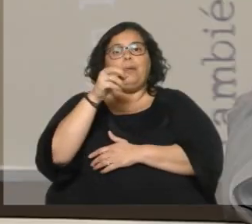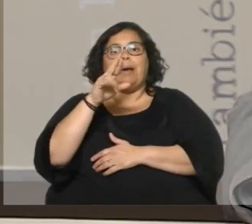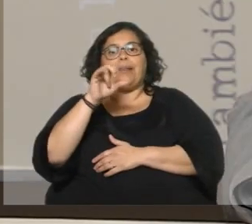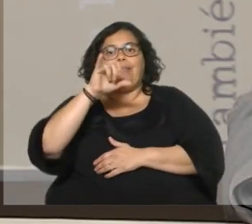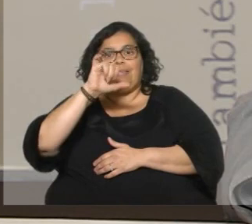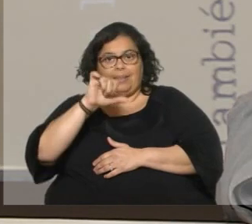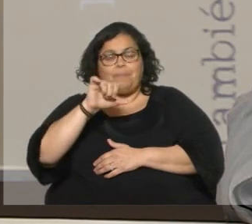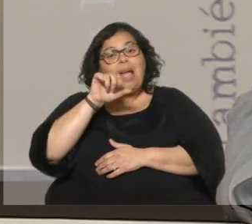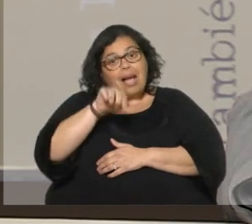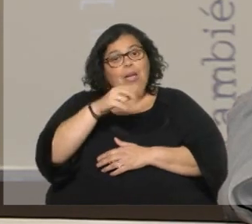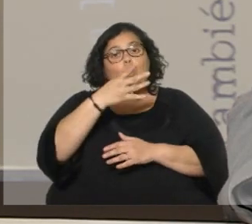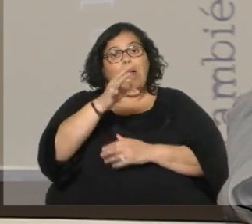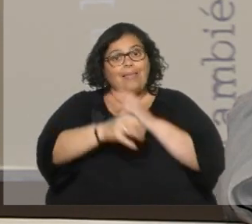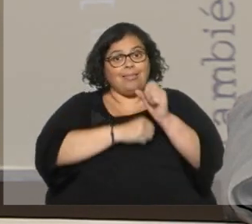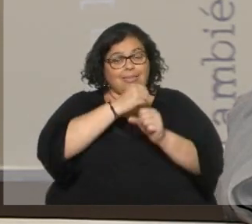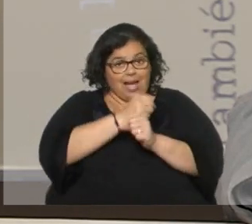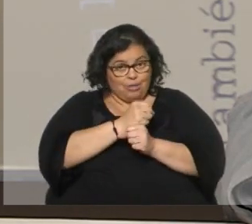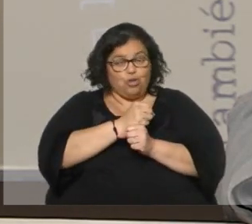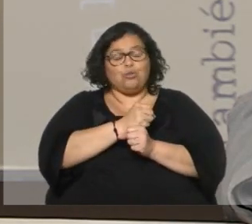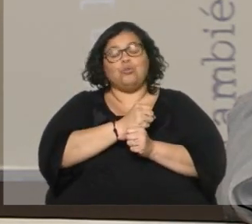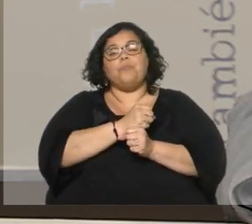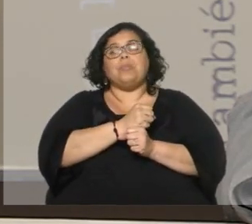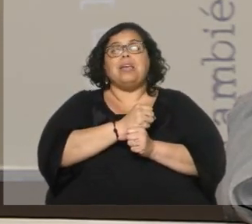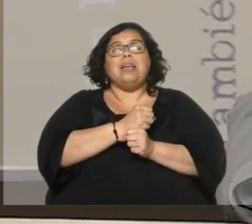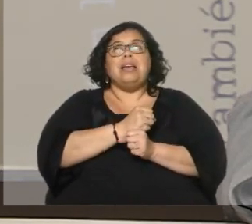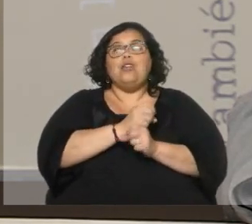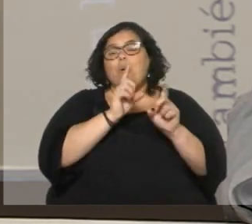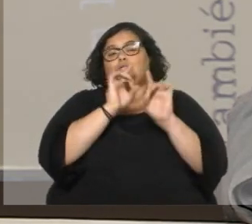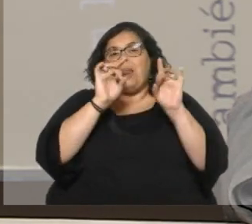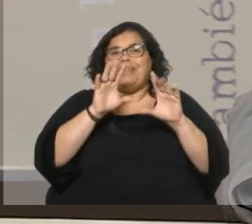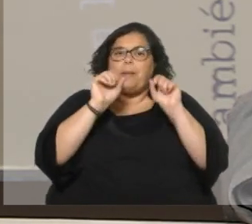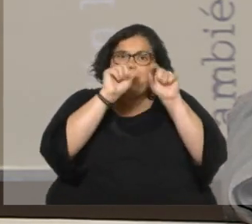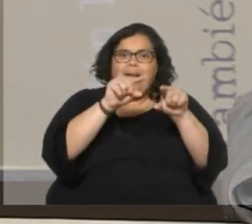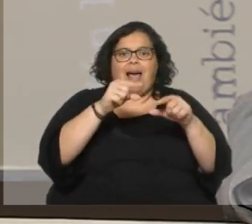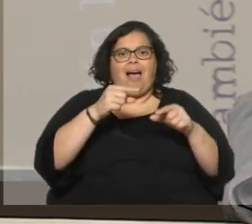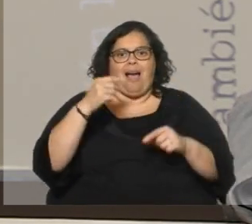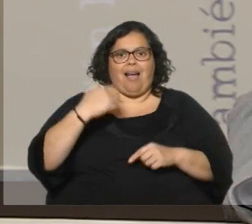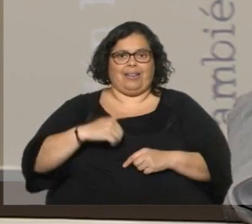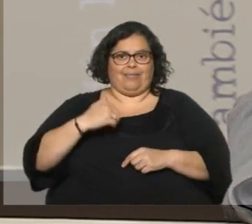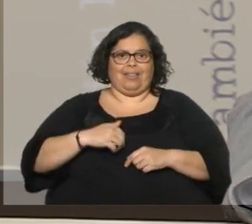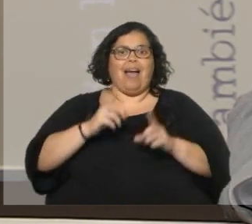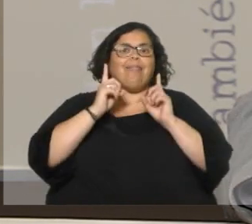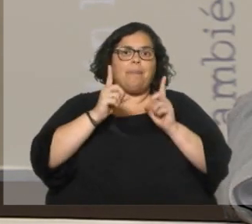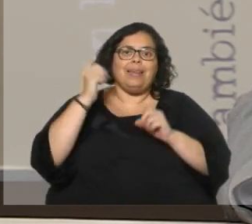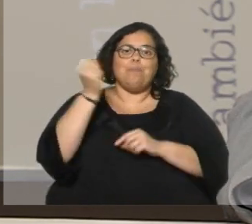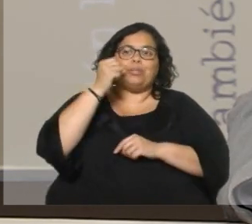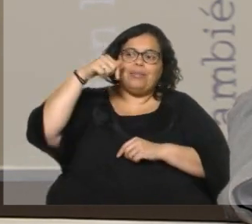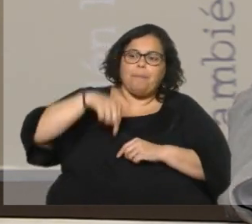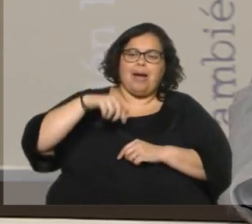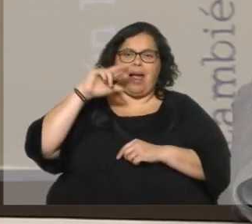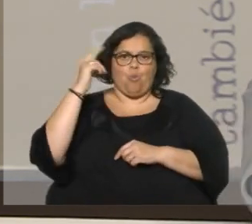estos 40 años no solo se pueden mirar desde la perspectiva argentina, sino también uruguaya. Pero muy breve, hace